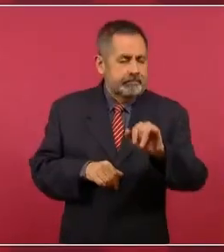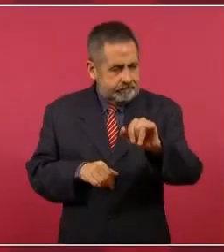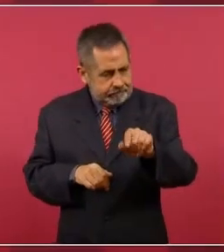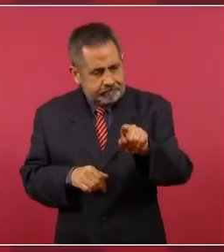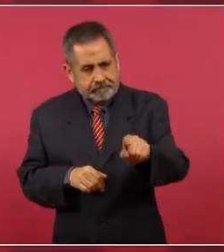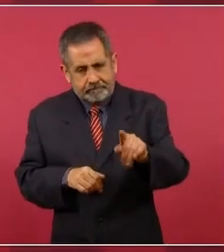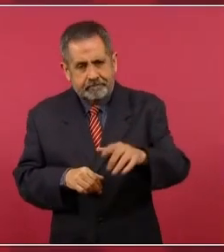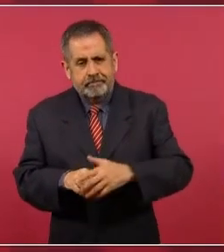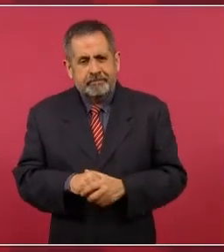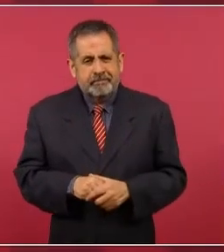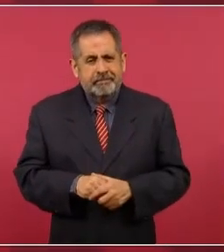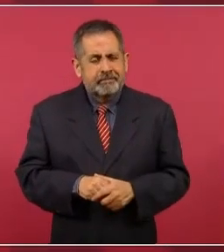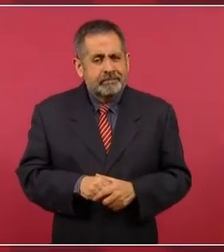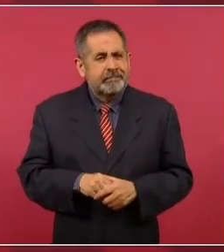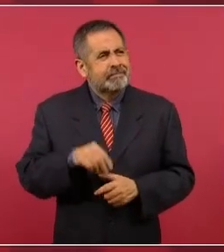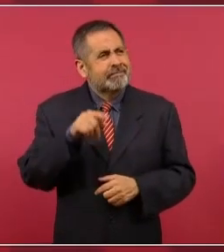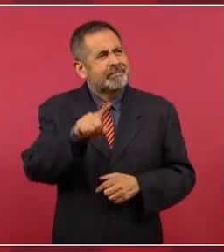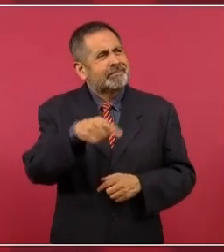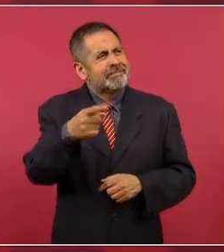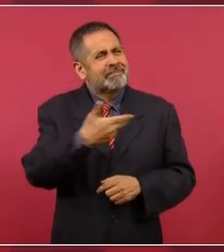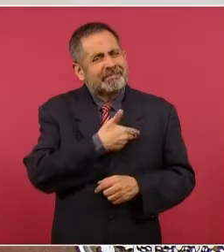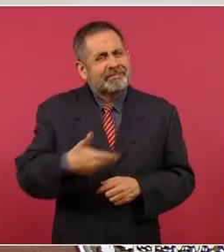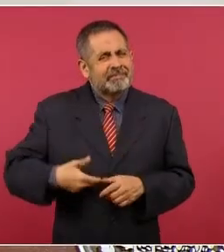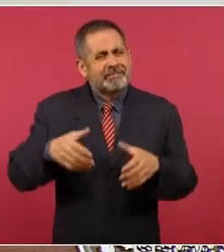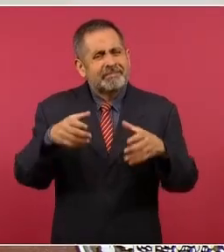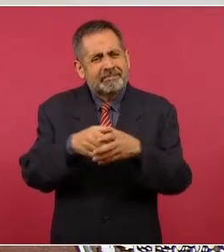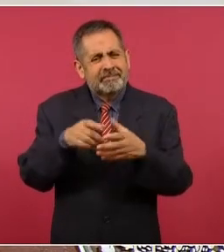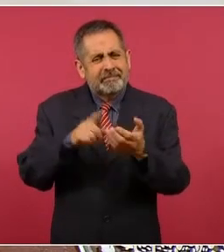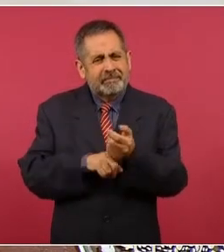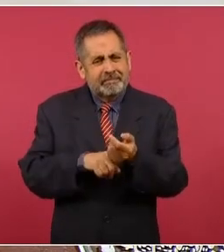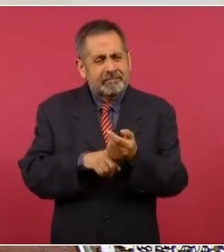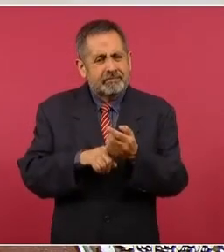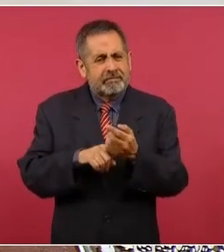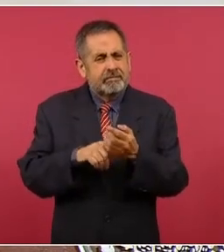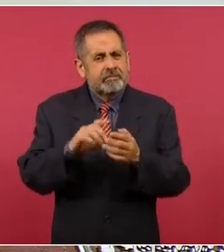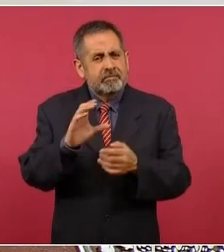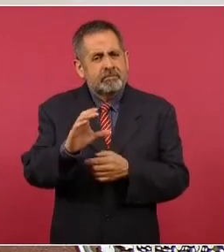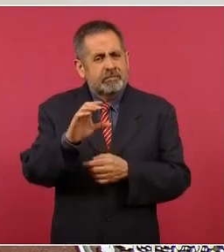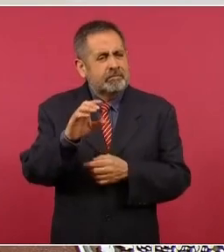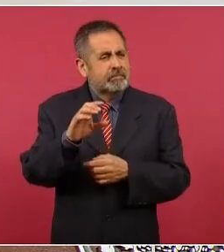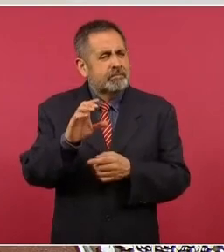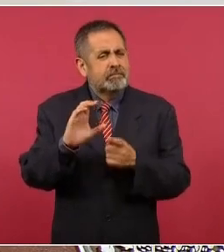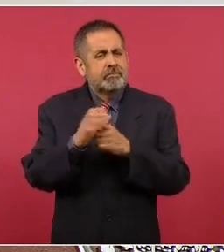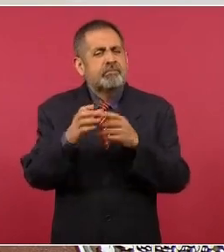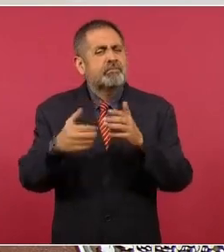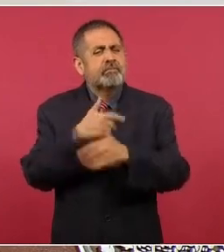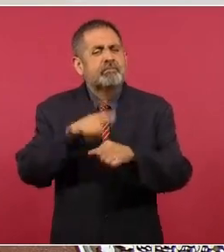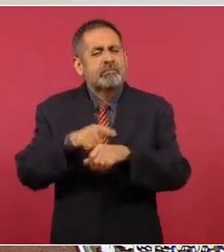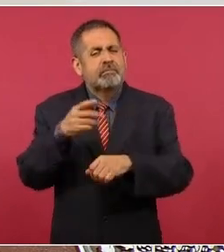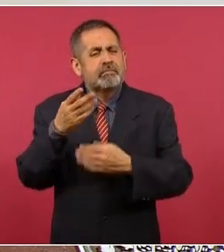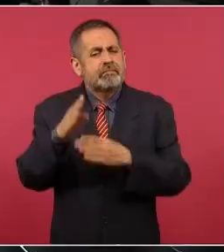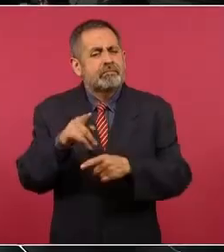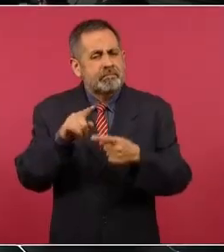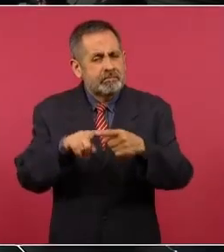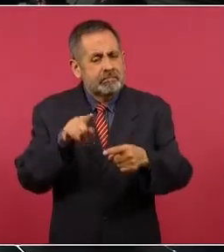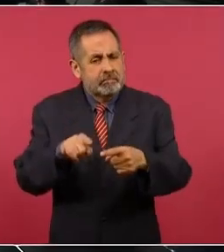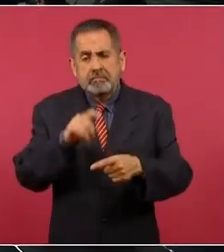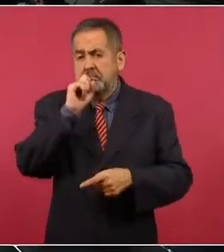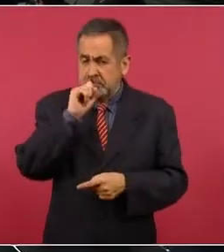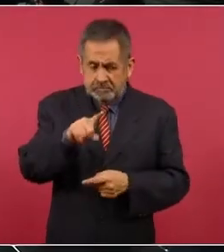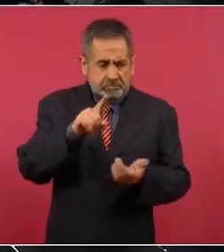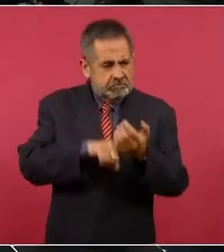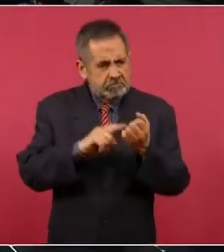el que es el presidente de la Comisión Bancaria. Sí. Y también tienen